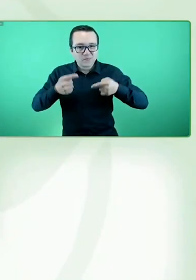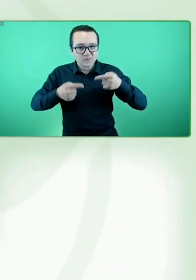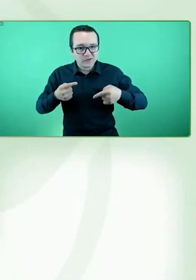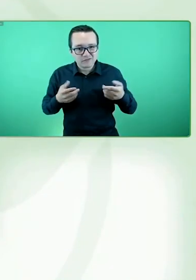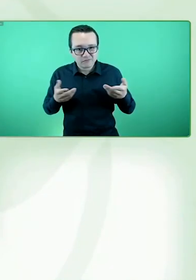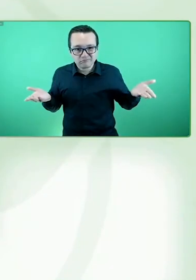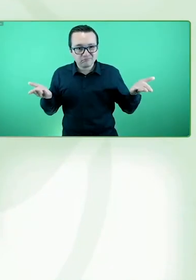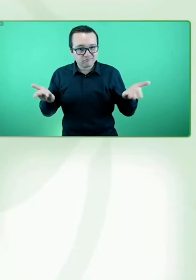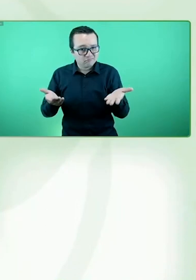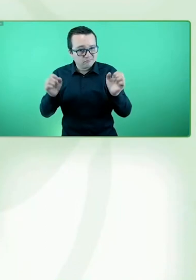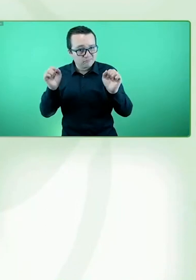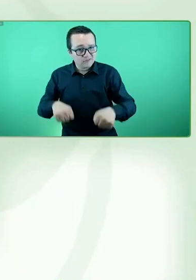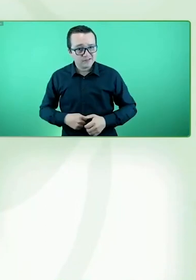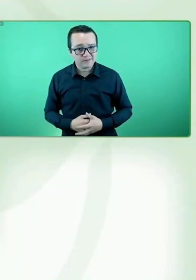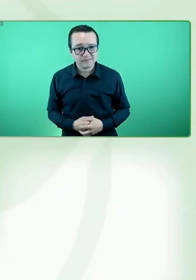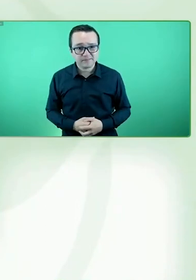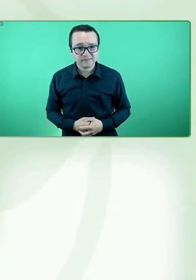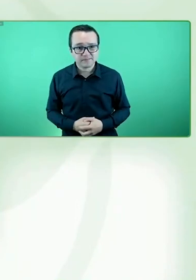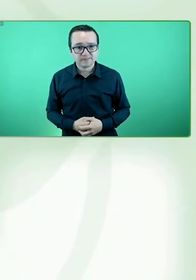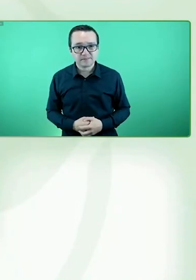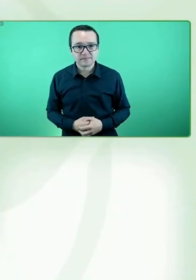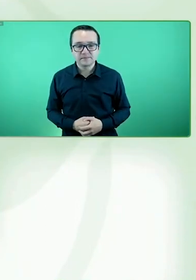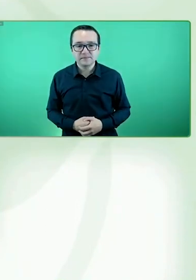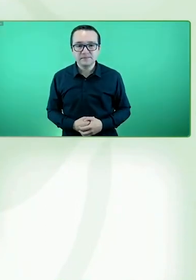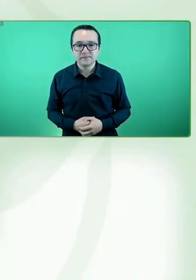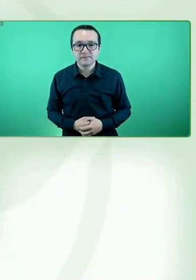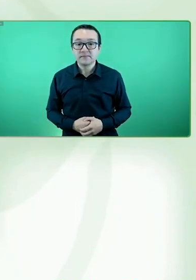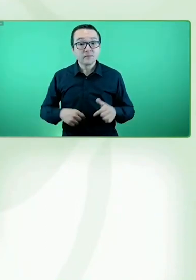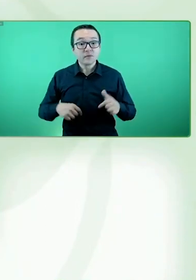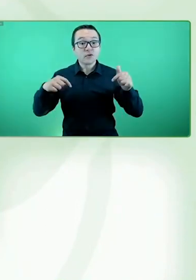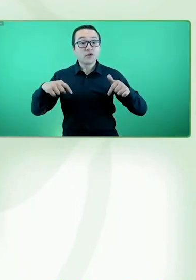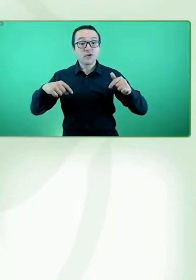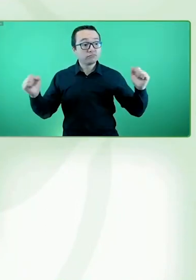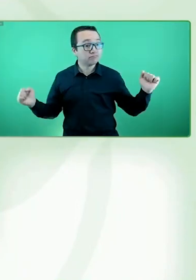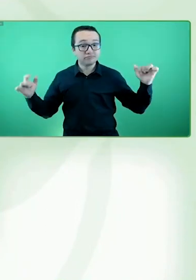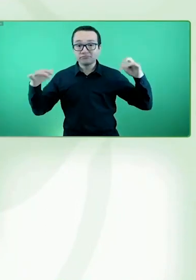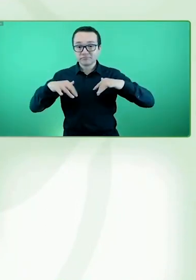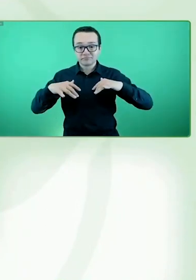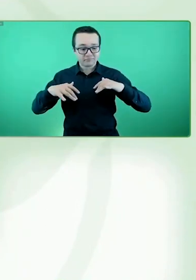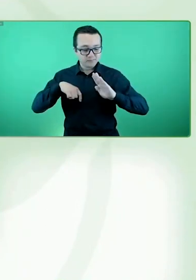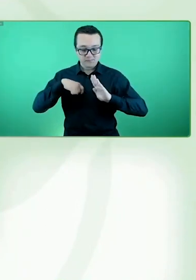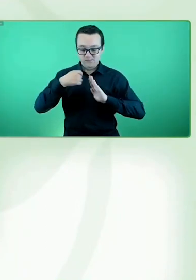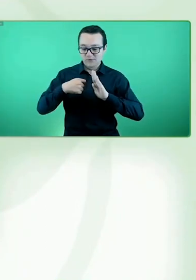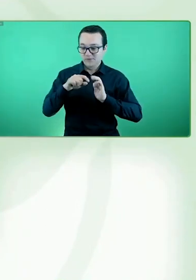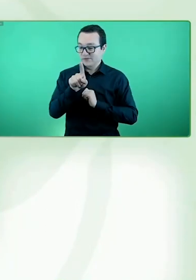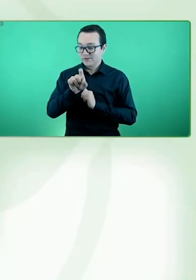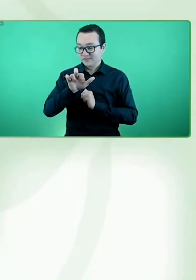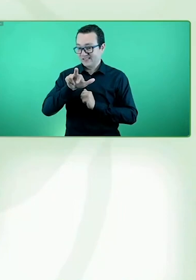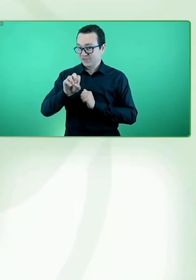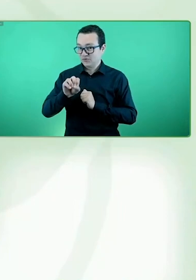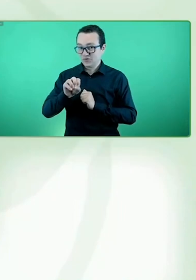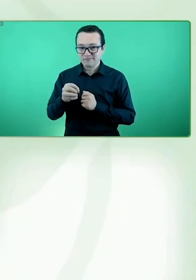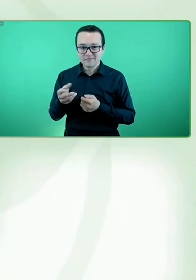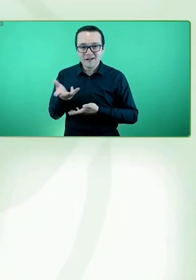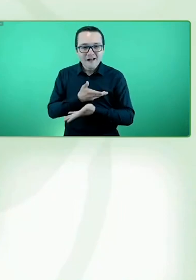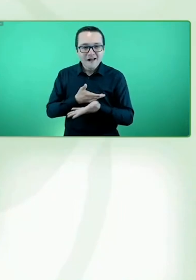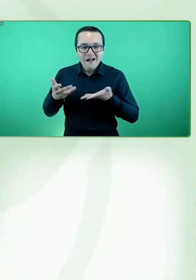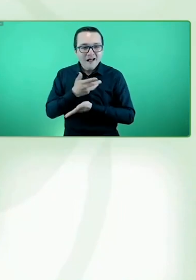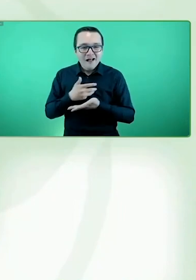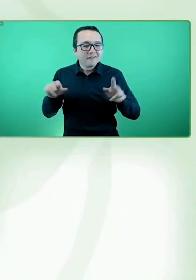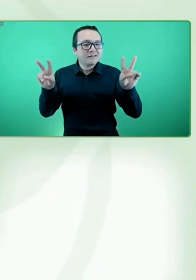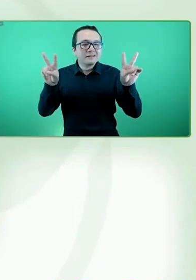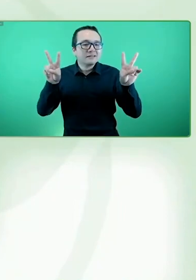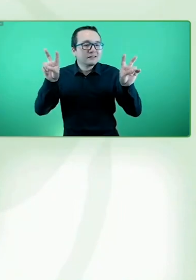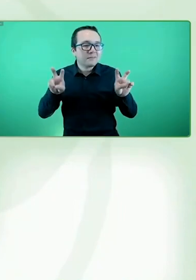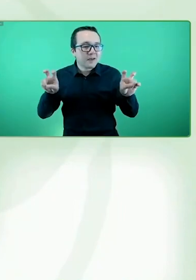Esta instancia que hoy día nos convoca en Ciro Project, donde vamos a hablar de vida independiente y participación política, nos recuerda